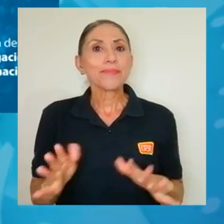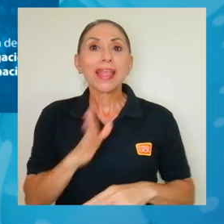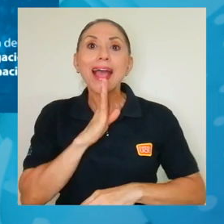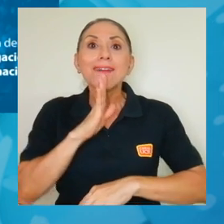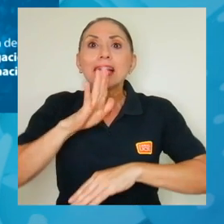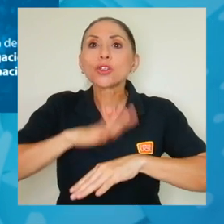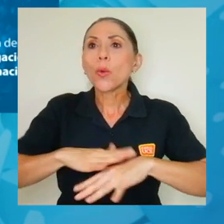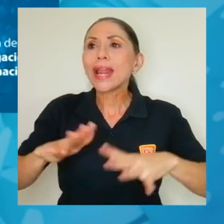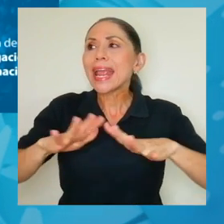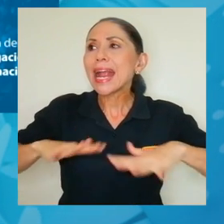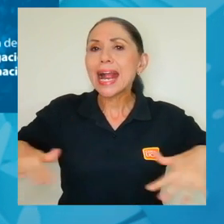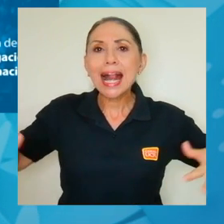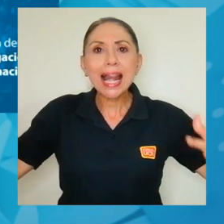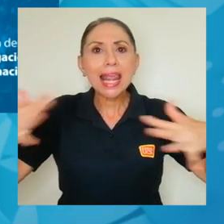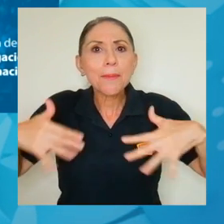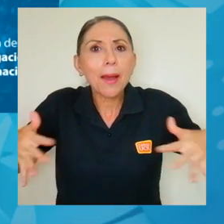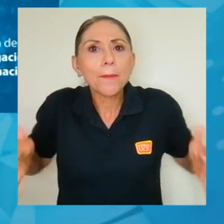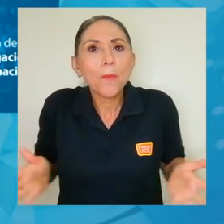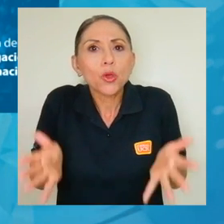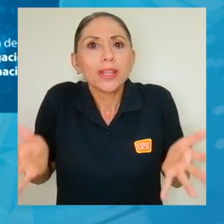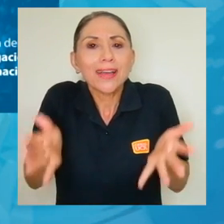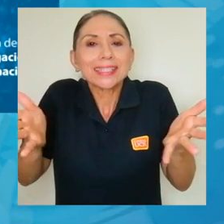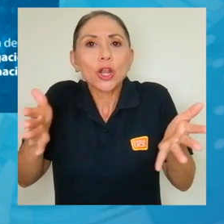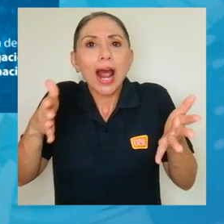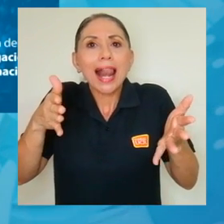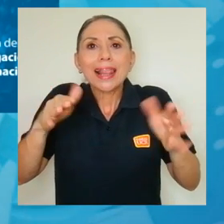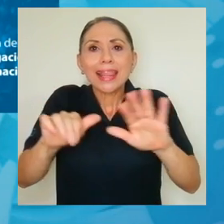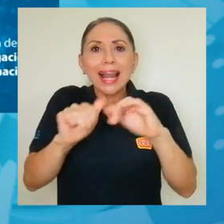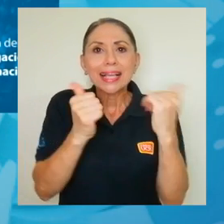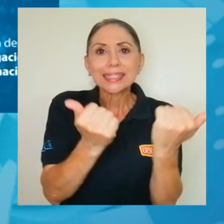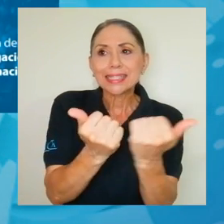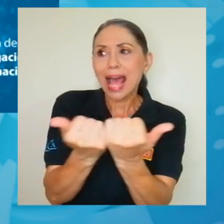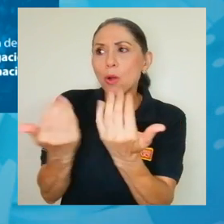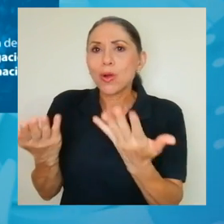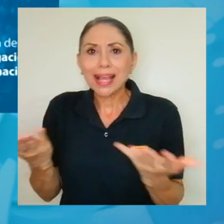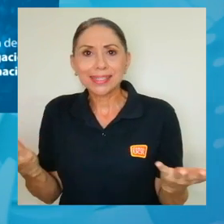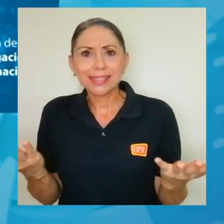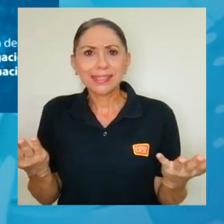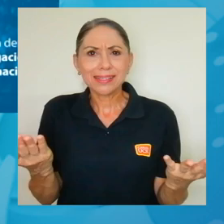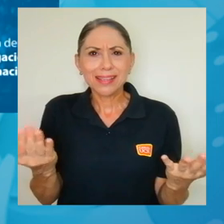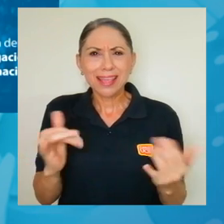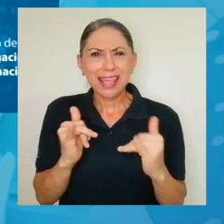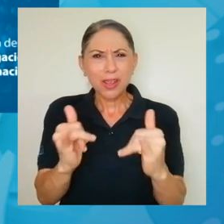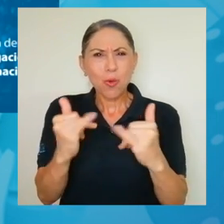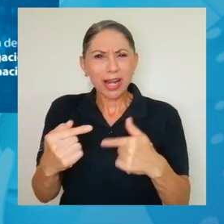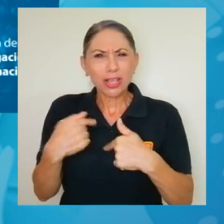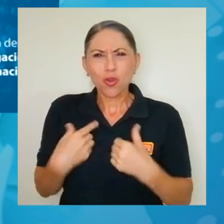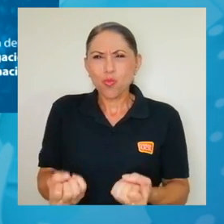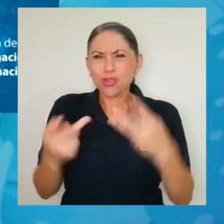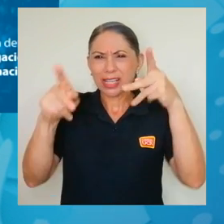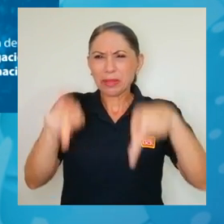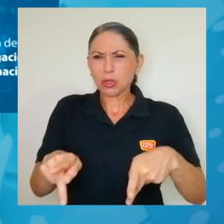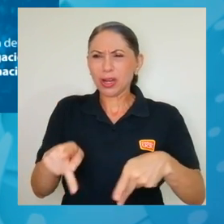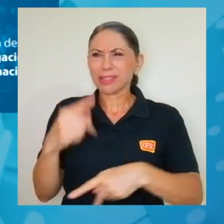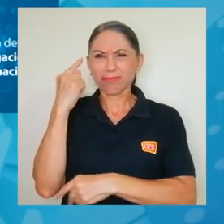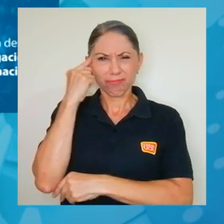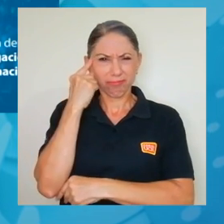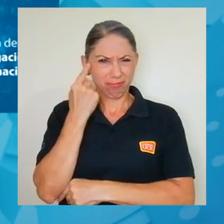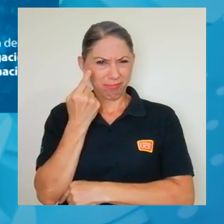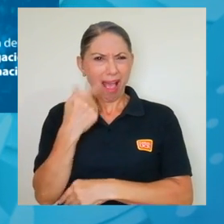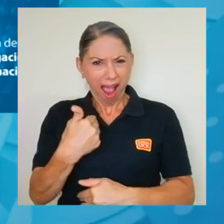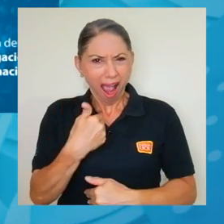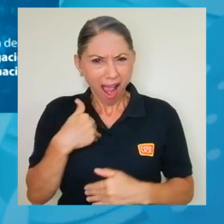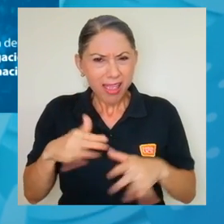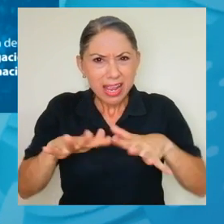del clima motivacional de las aulas. Yo creo que, al igual que yo, muchos se preguntan, ¿existe un clima emocional en un aula?